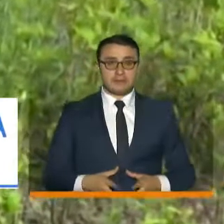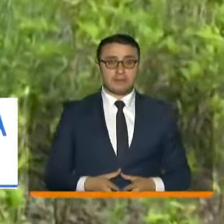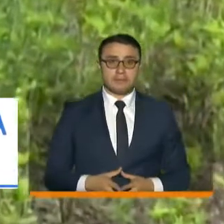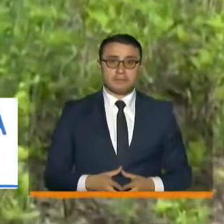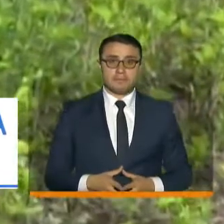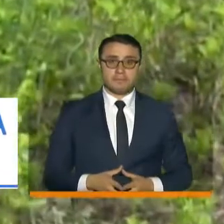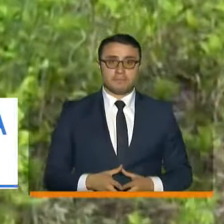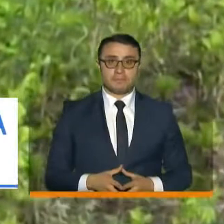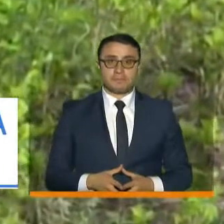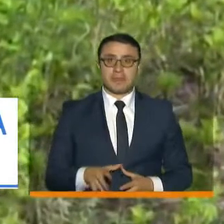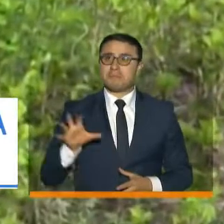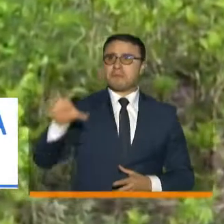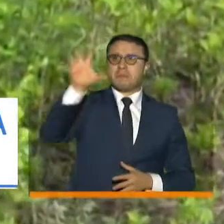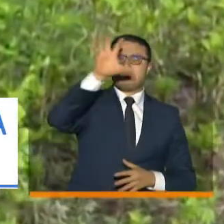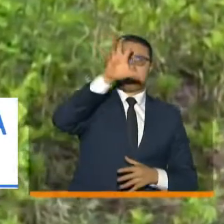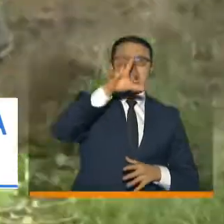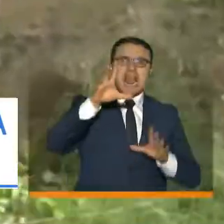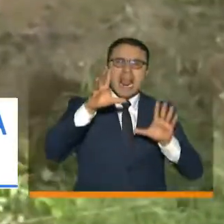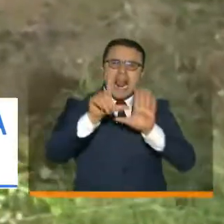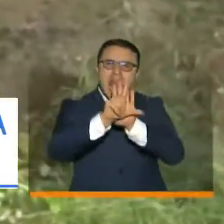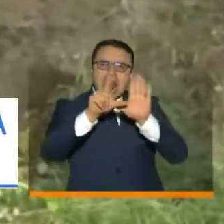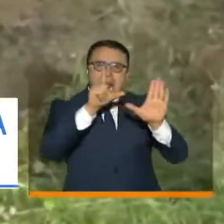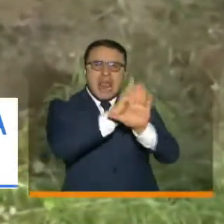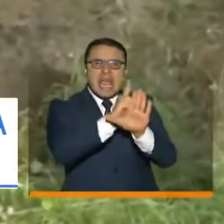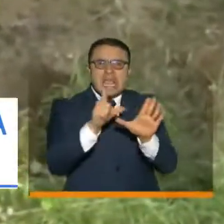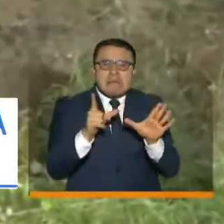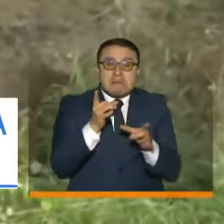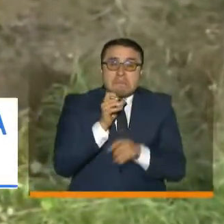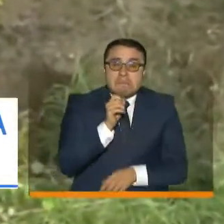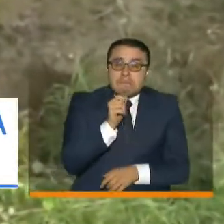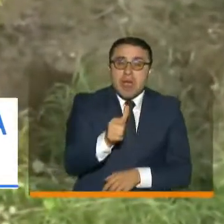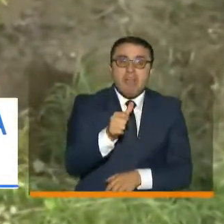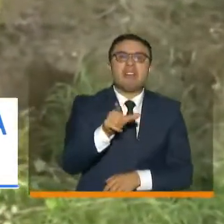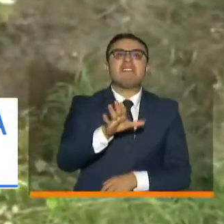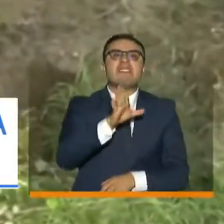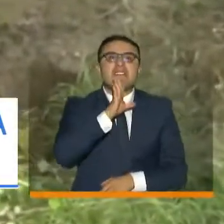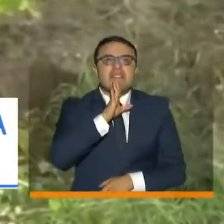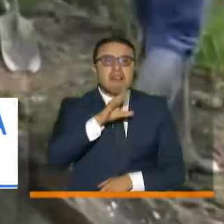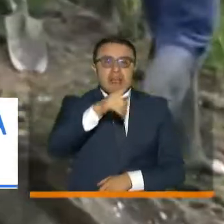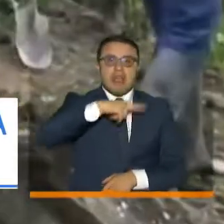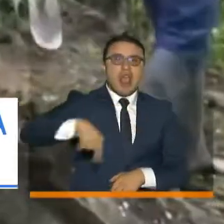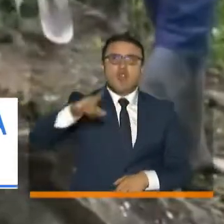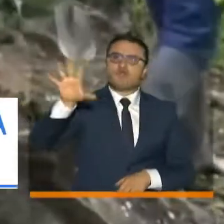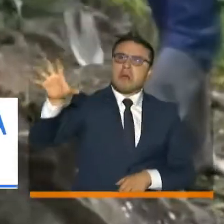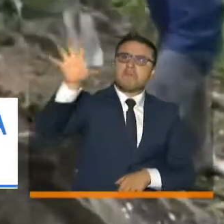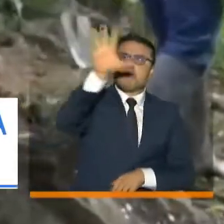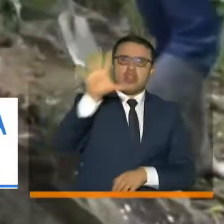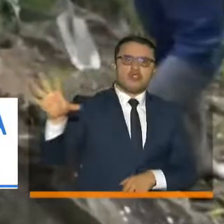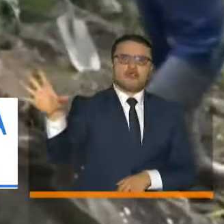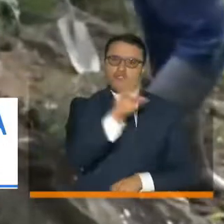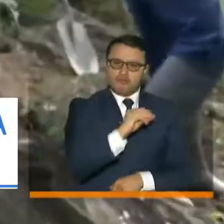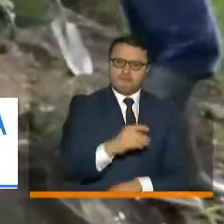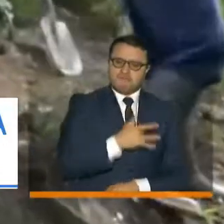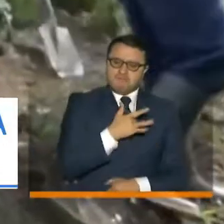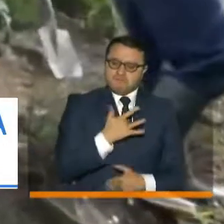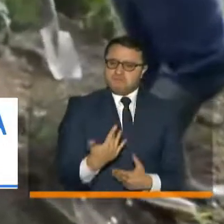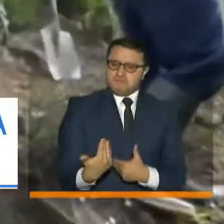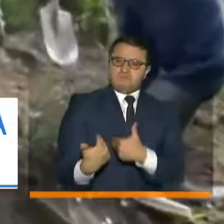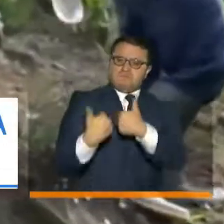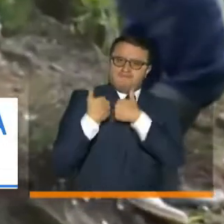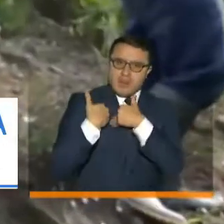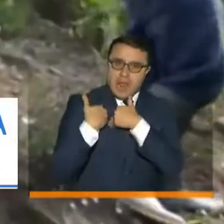Este crimen transnacional demanda la actuación conjunta de todos los estados con sentido de corresponsabilidad.